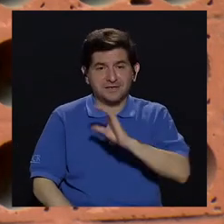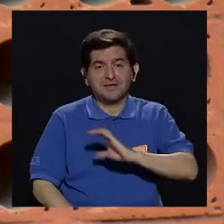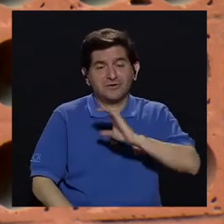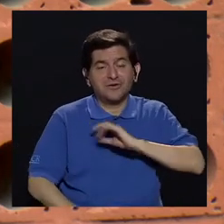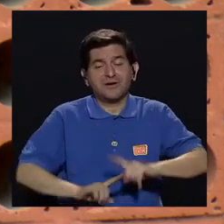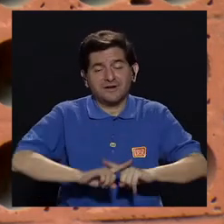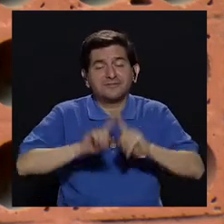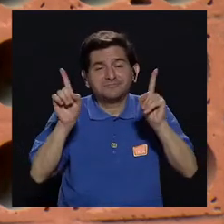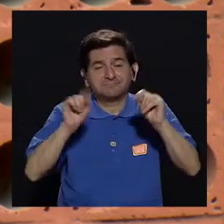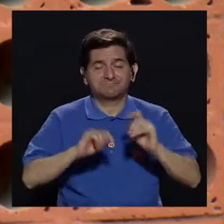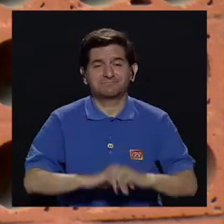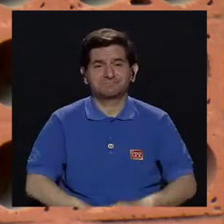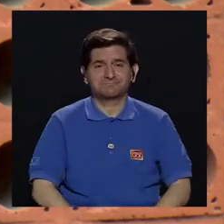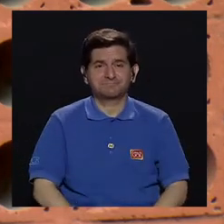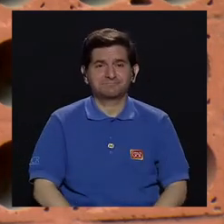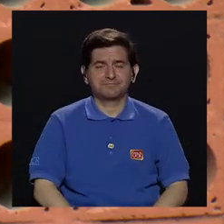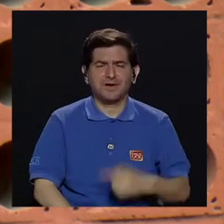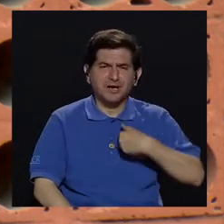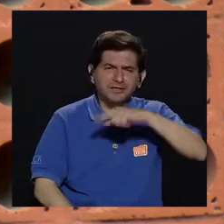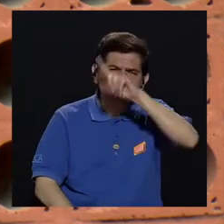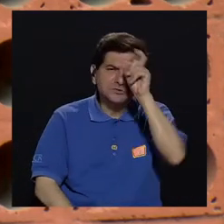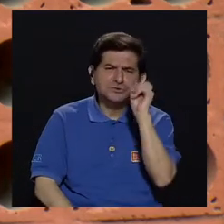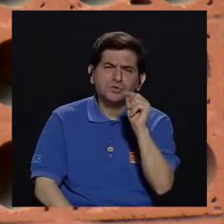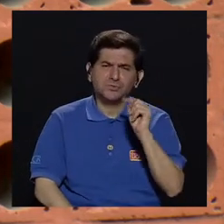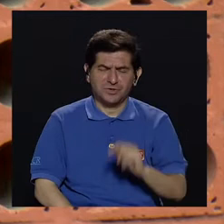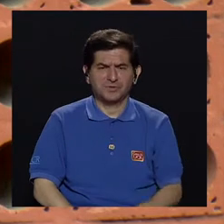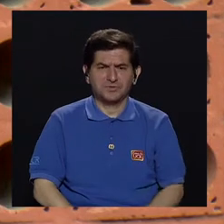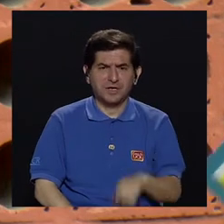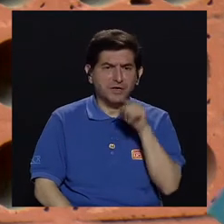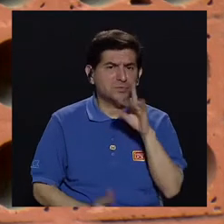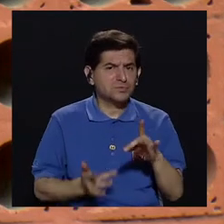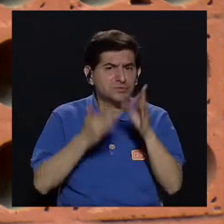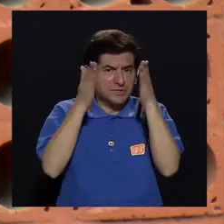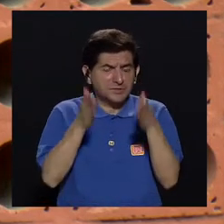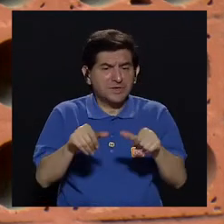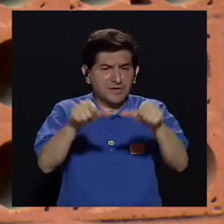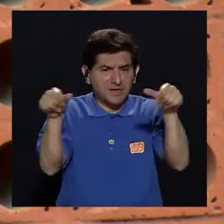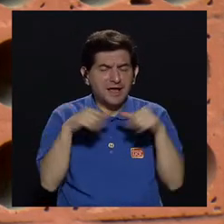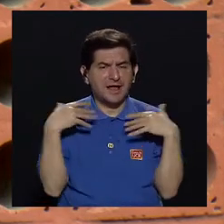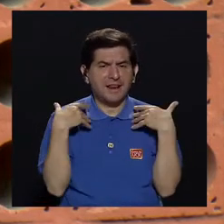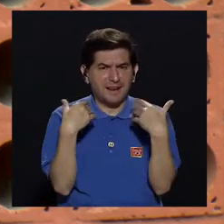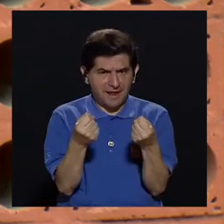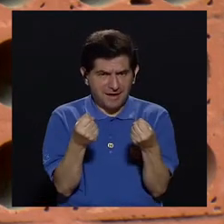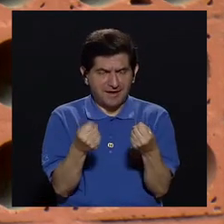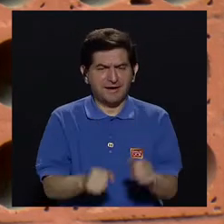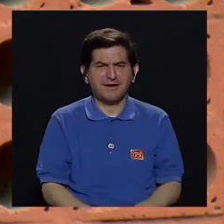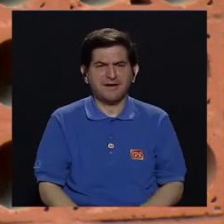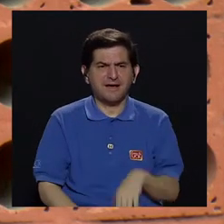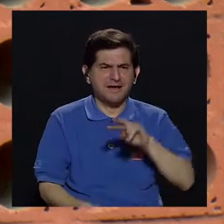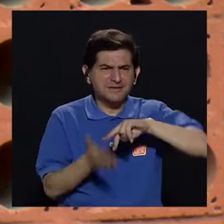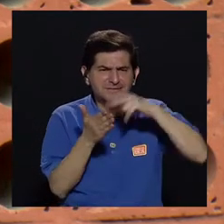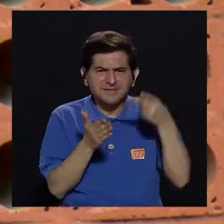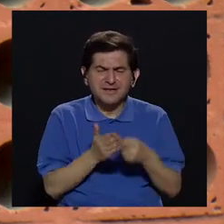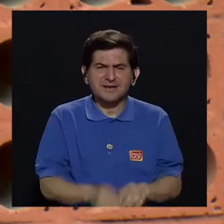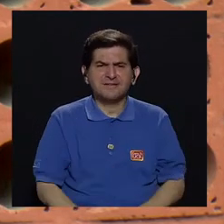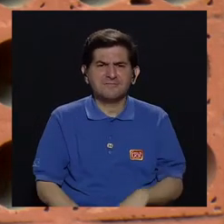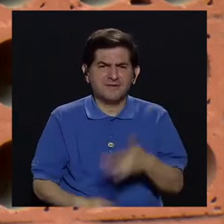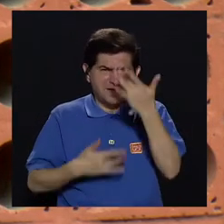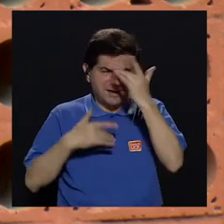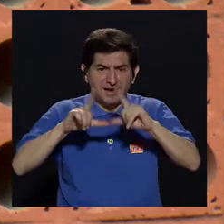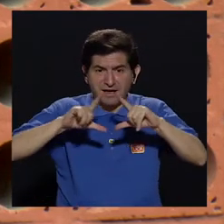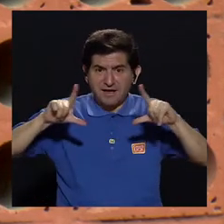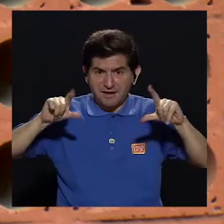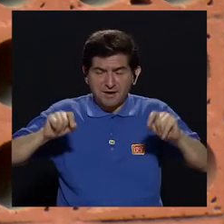situaciones y circunstancias diferentes. Me gustaría preguntar, porque ustedes que son los especialistas en el área de la salud, ¿verdad? También si esto ha